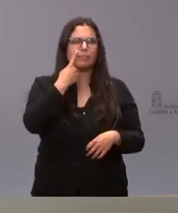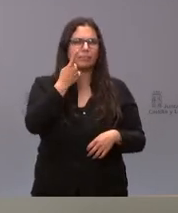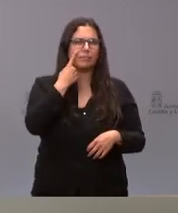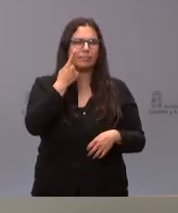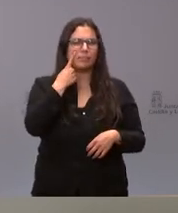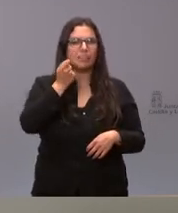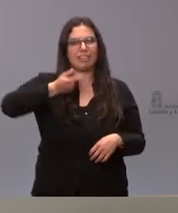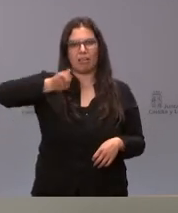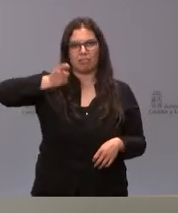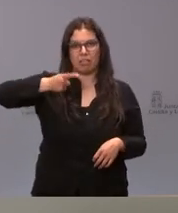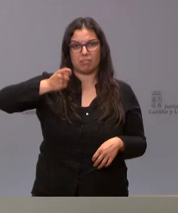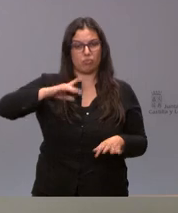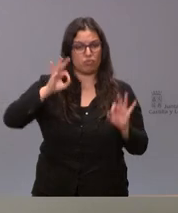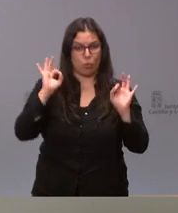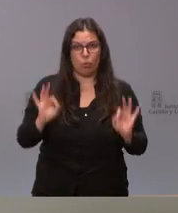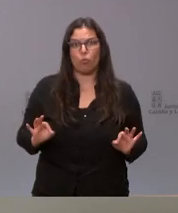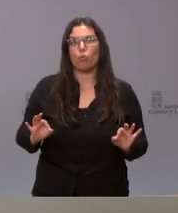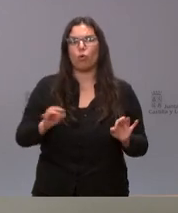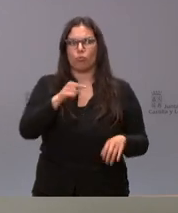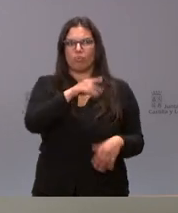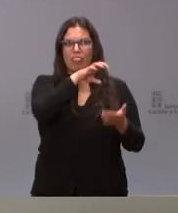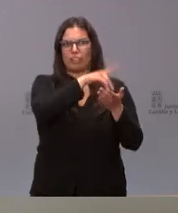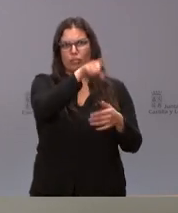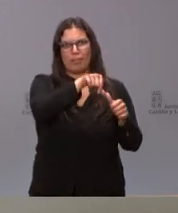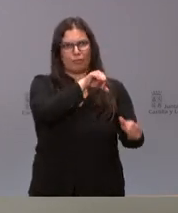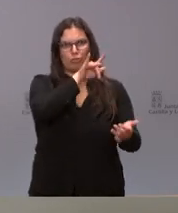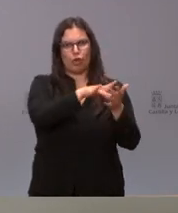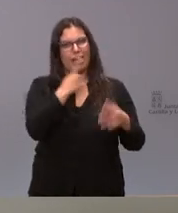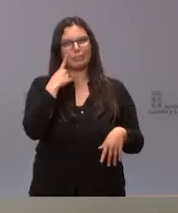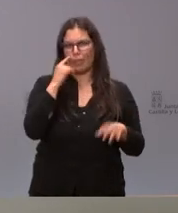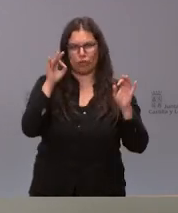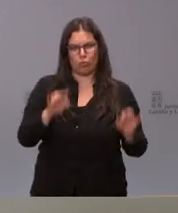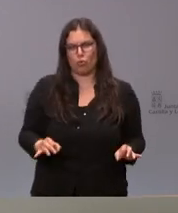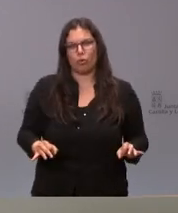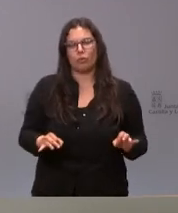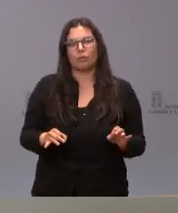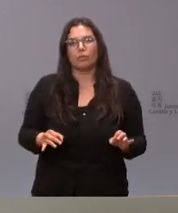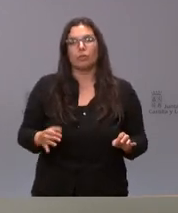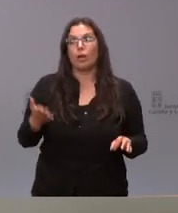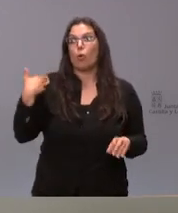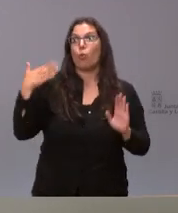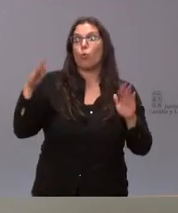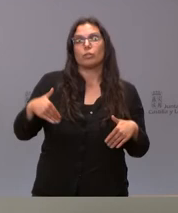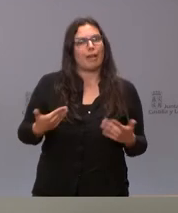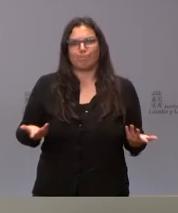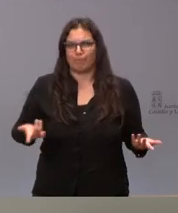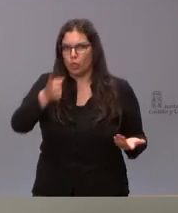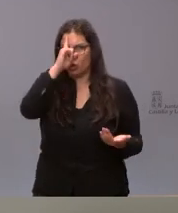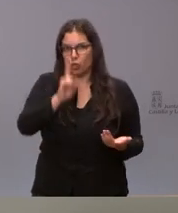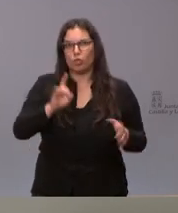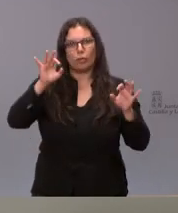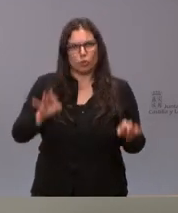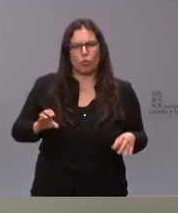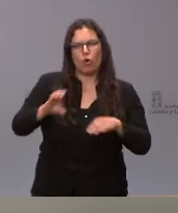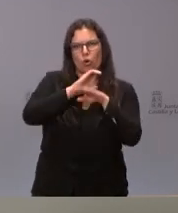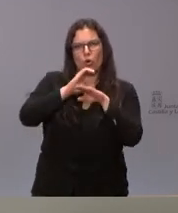y por tanto con toda seguridad ese también lo ha sido no le puedo decir cuál fue la última fecha de la inspección pero sin duda la consejería